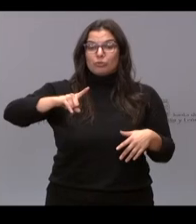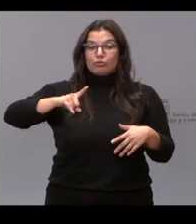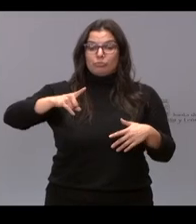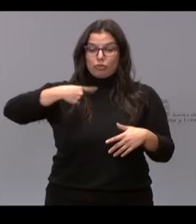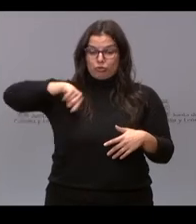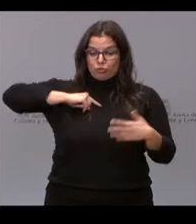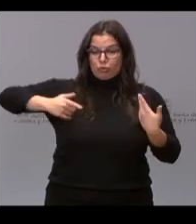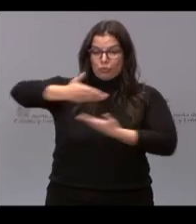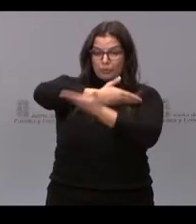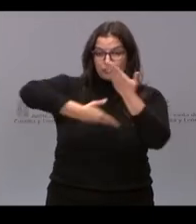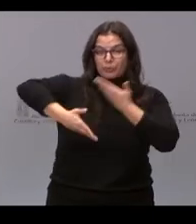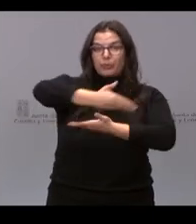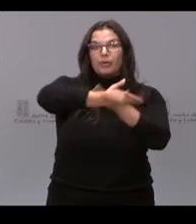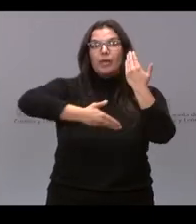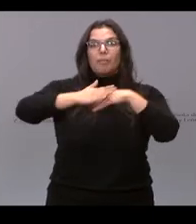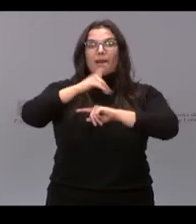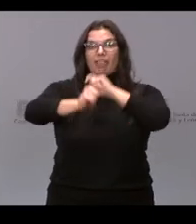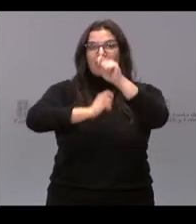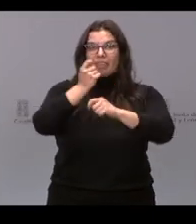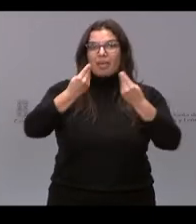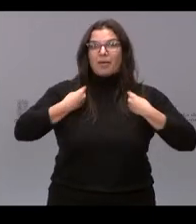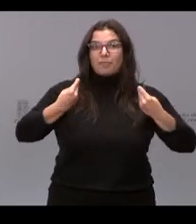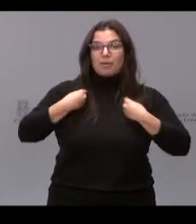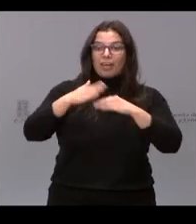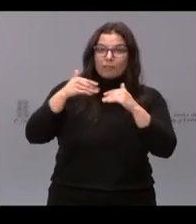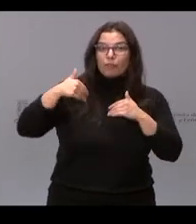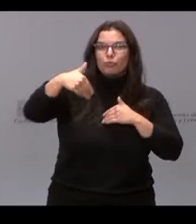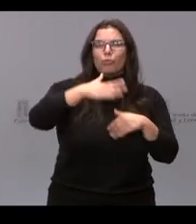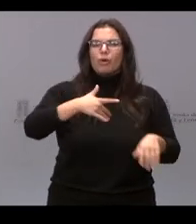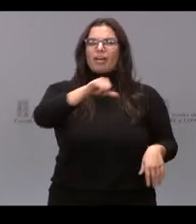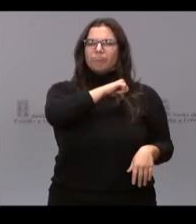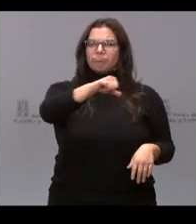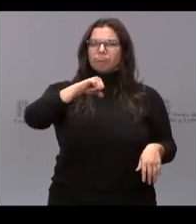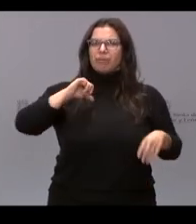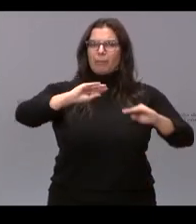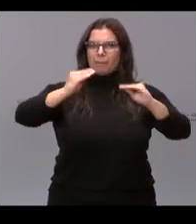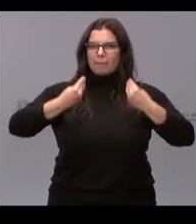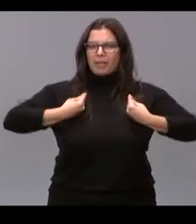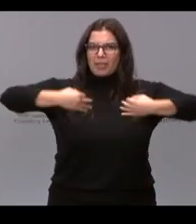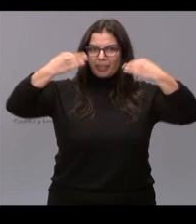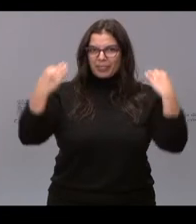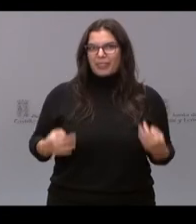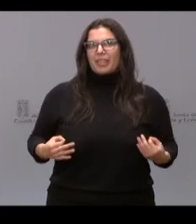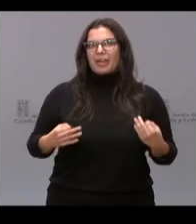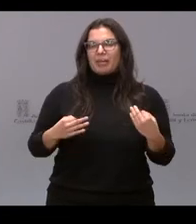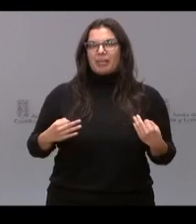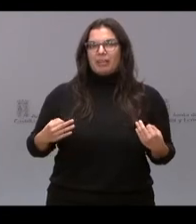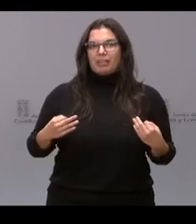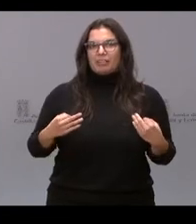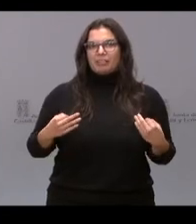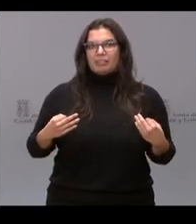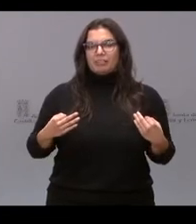de facilitar la vida para que os podáis emancipar, para que podáis tener una vida independiente fuera de